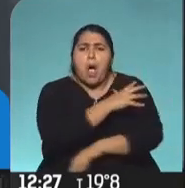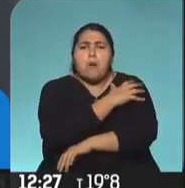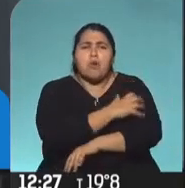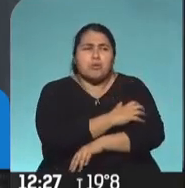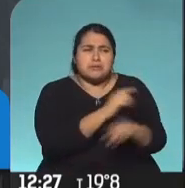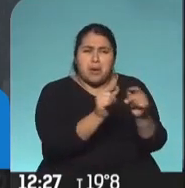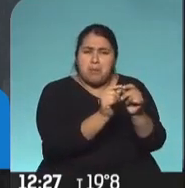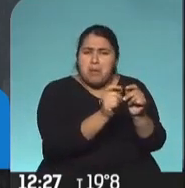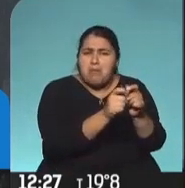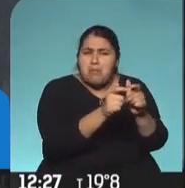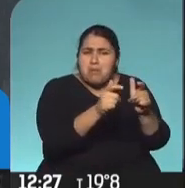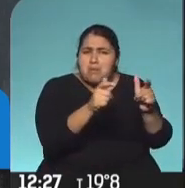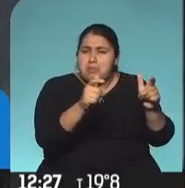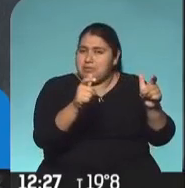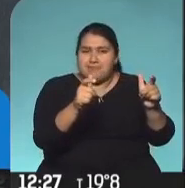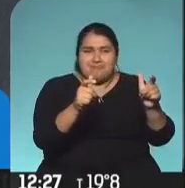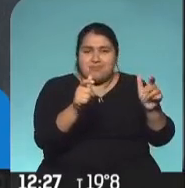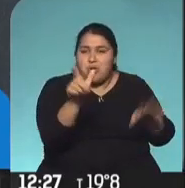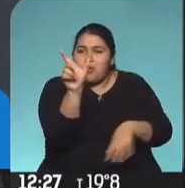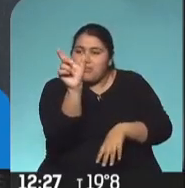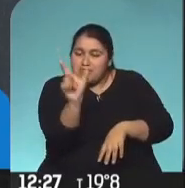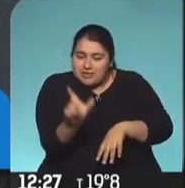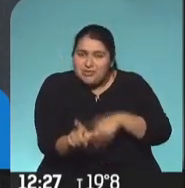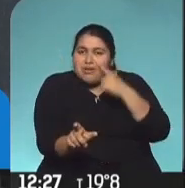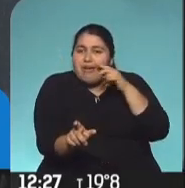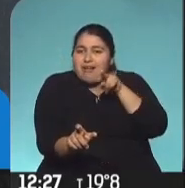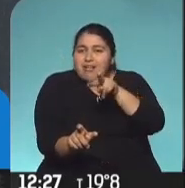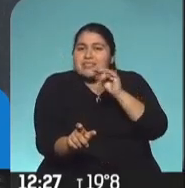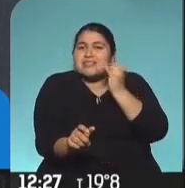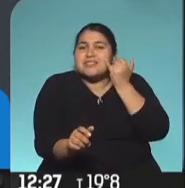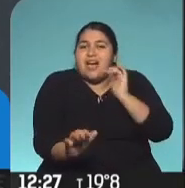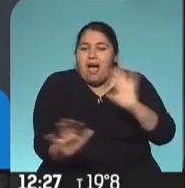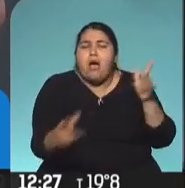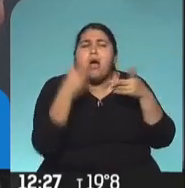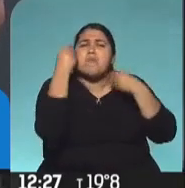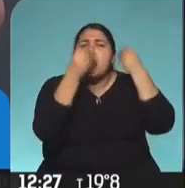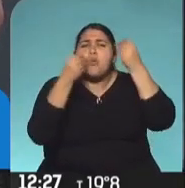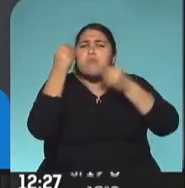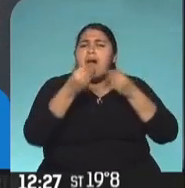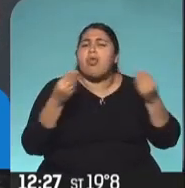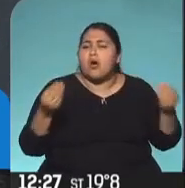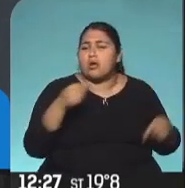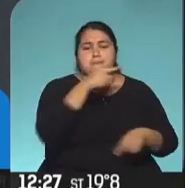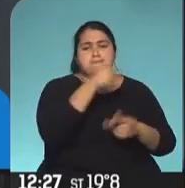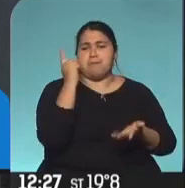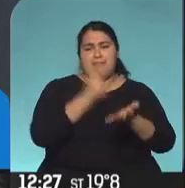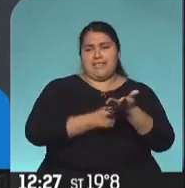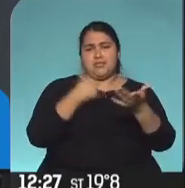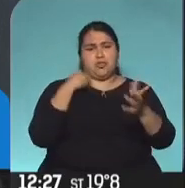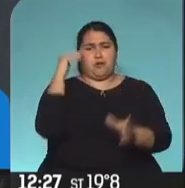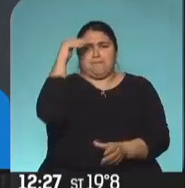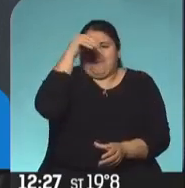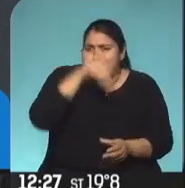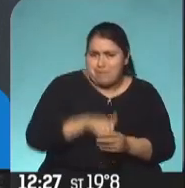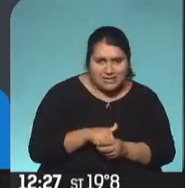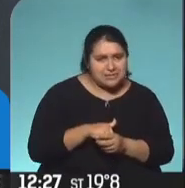número, es una persona y está identificada. Por esta preocupación es que decidió involucrarse con